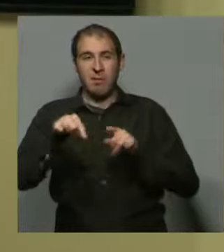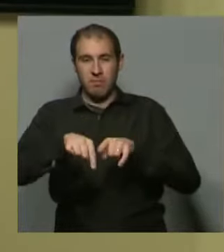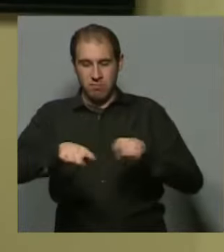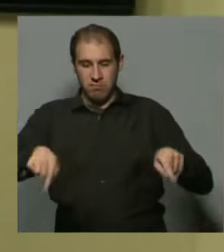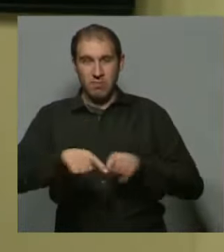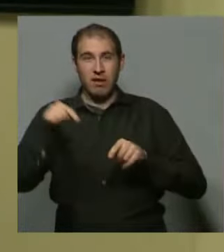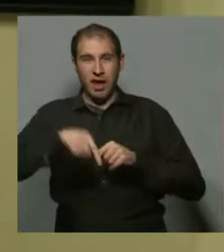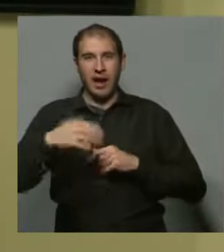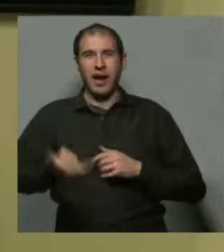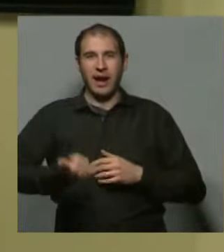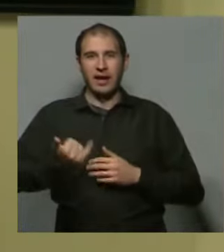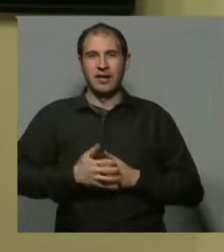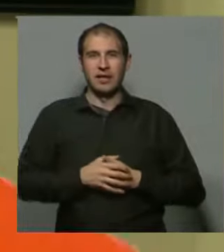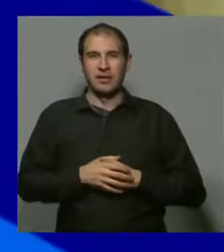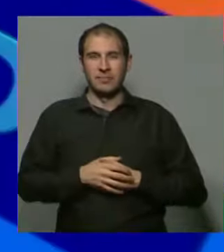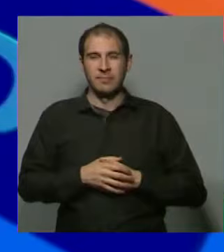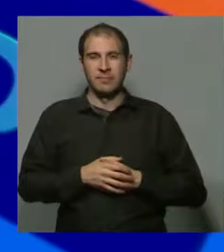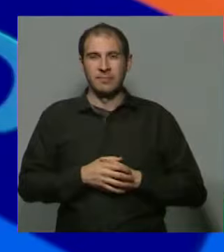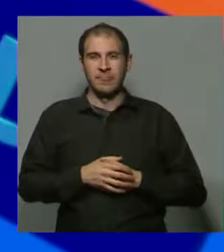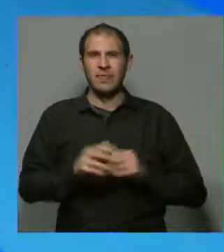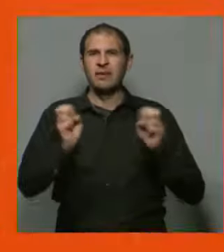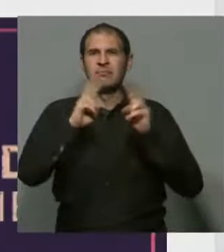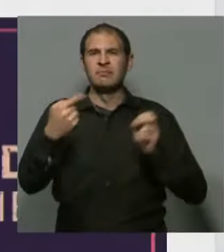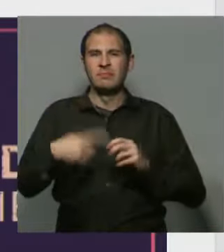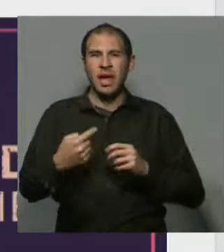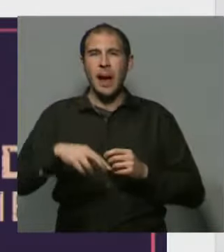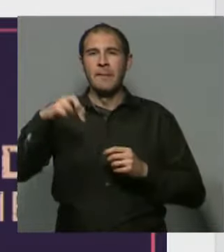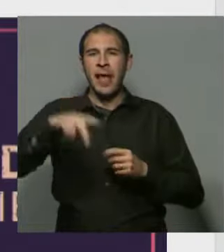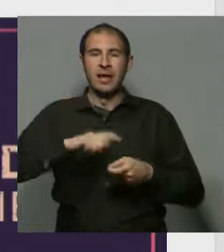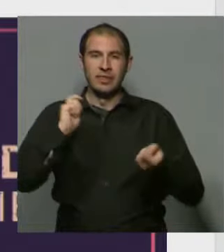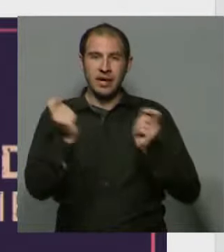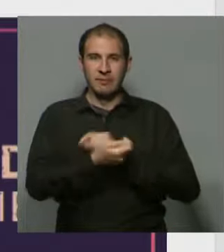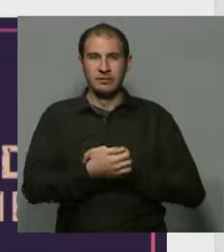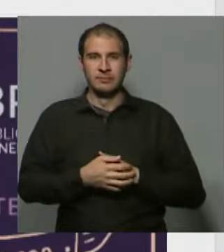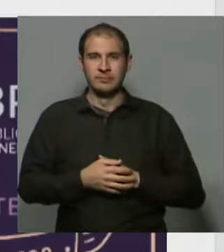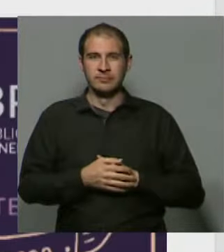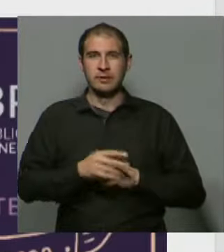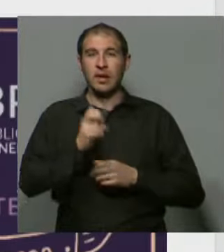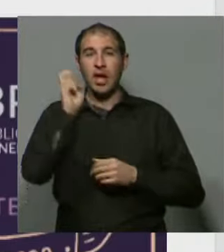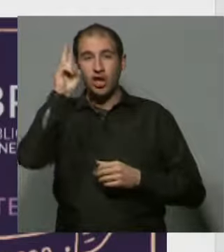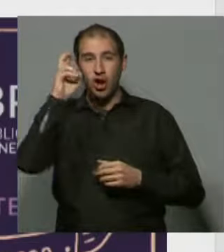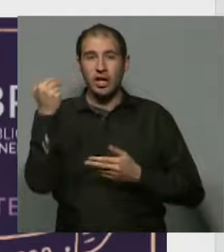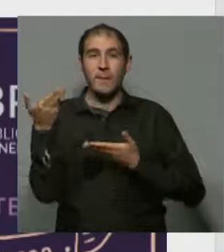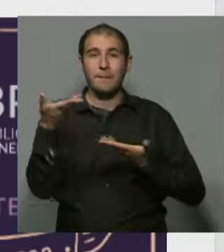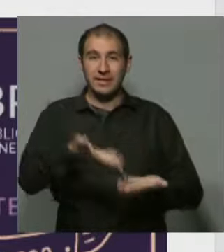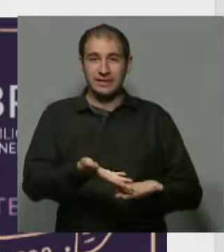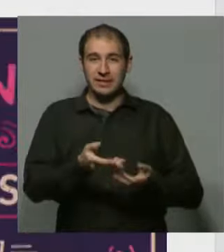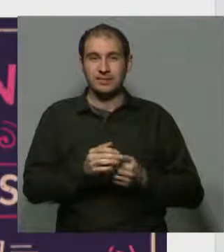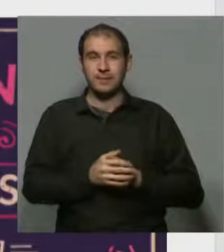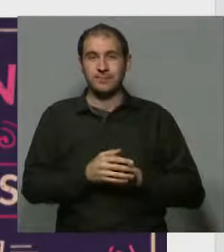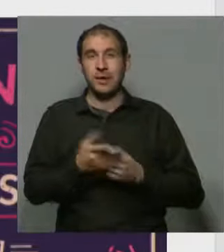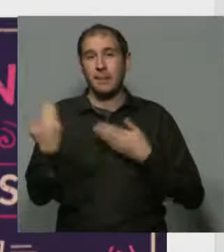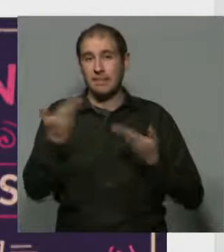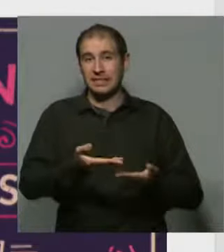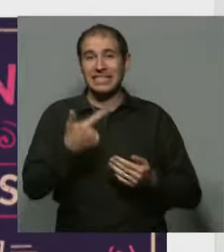.universidad.com.ar y tiene que ver con este plan de reforma que Cornejo ha presentado justamente y han